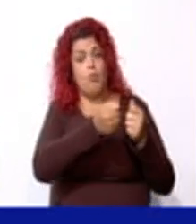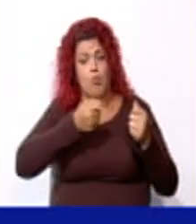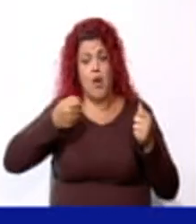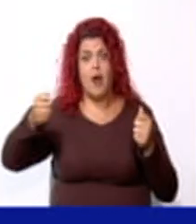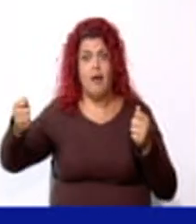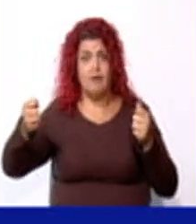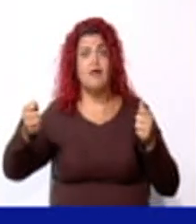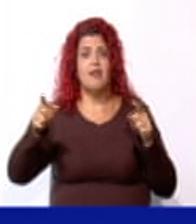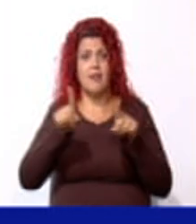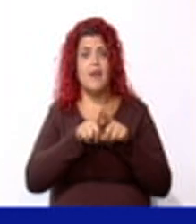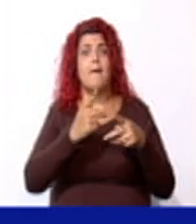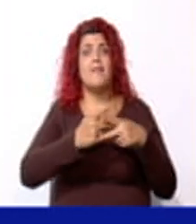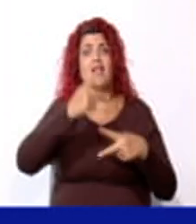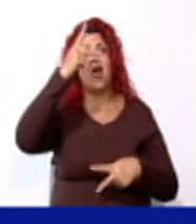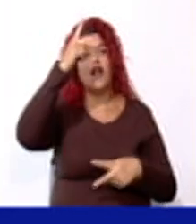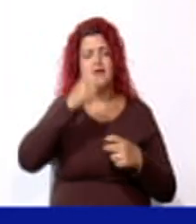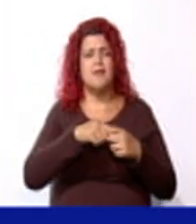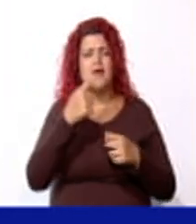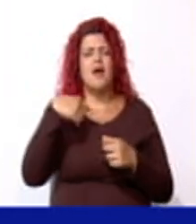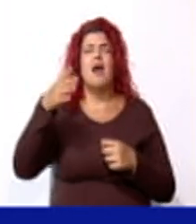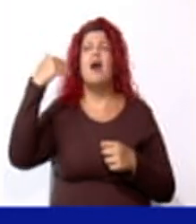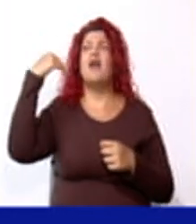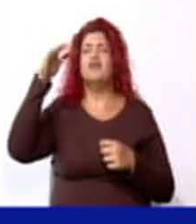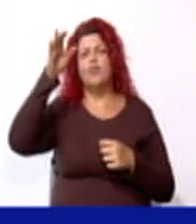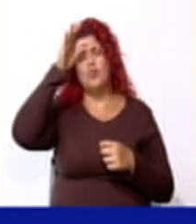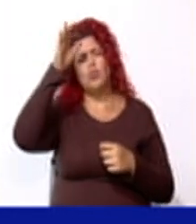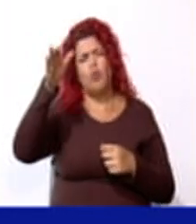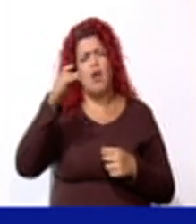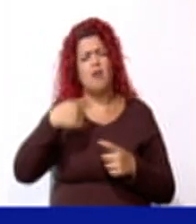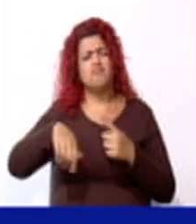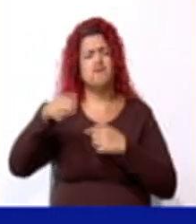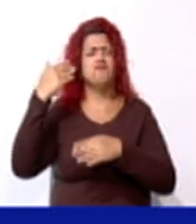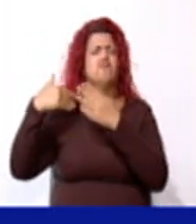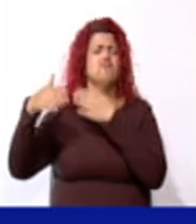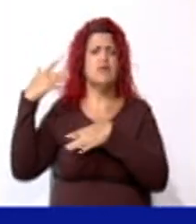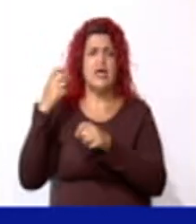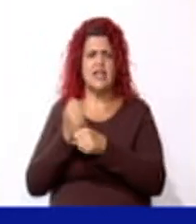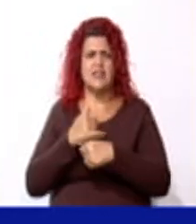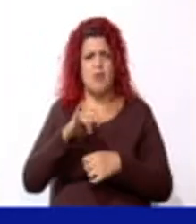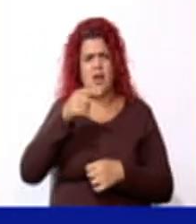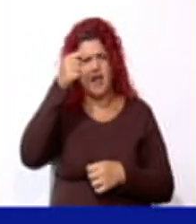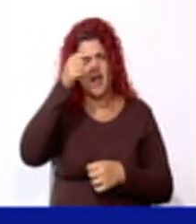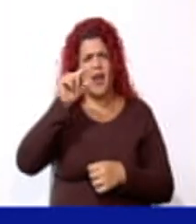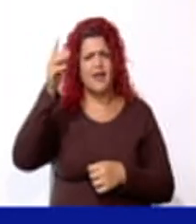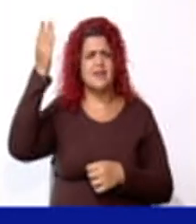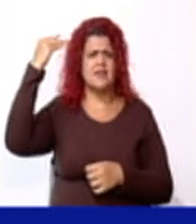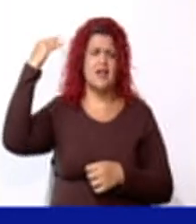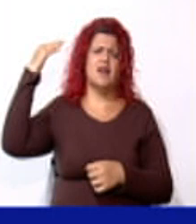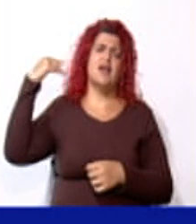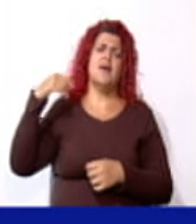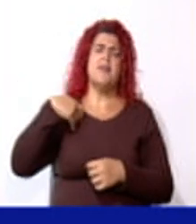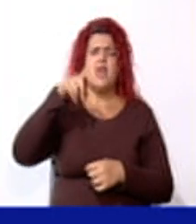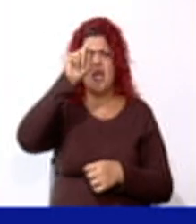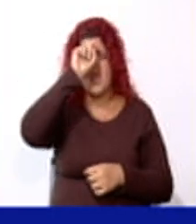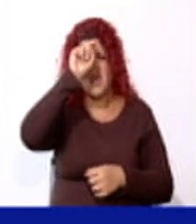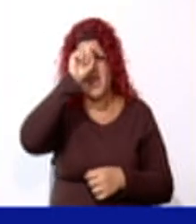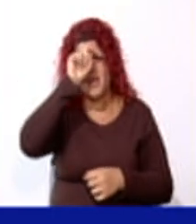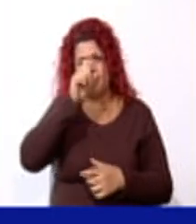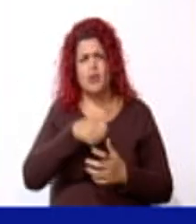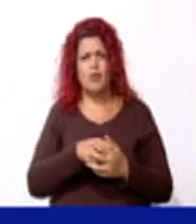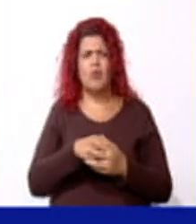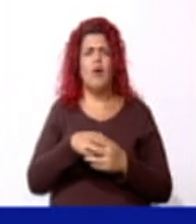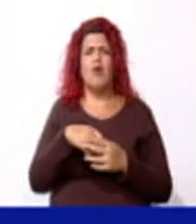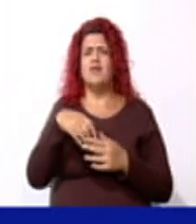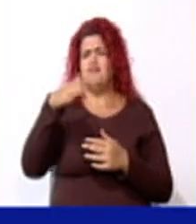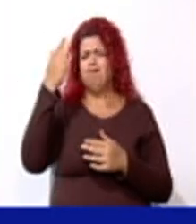utilizado por diversas culturas de la antigüedad, como la antigua Grecia, en Egipto, los